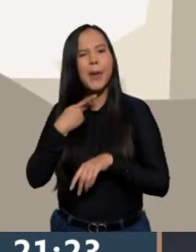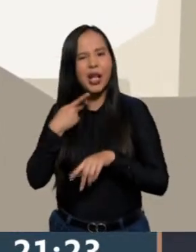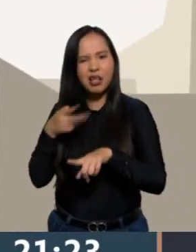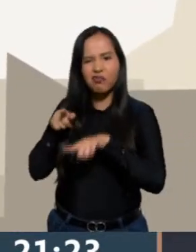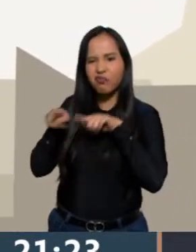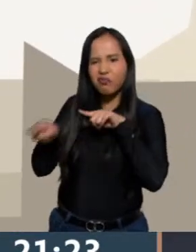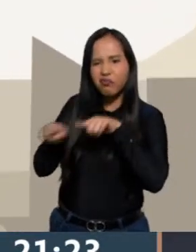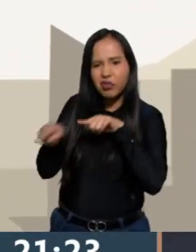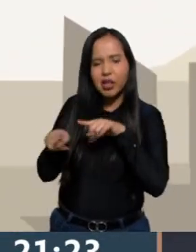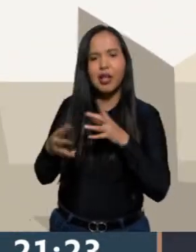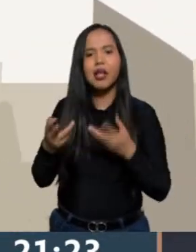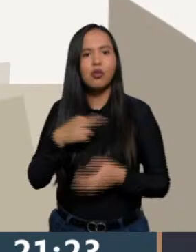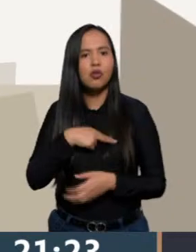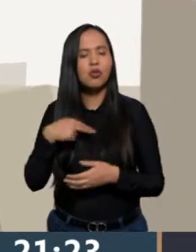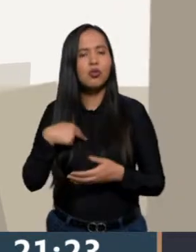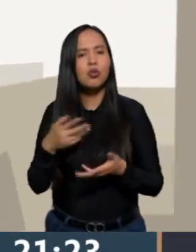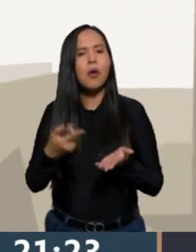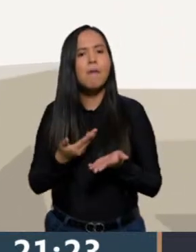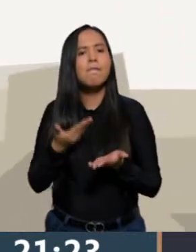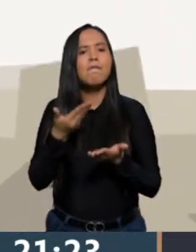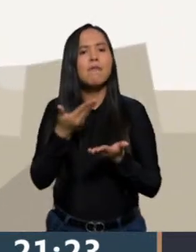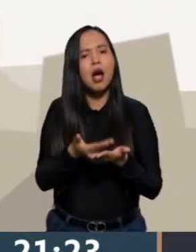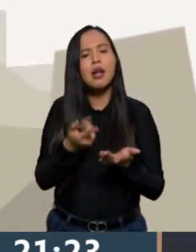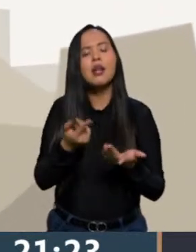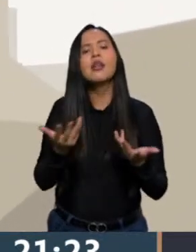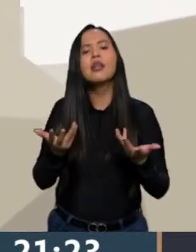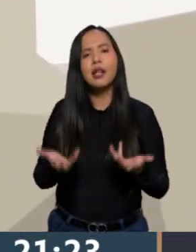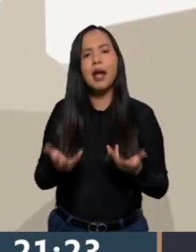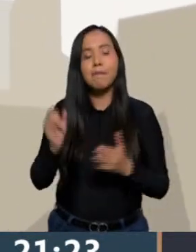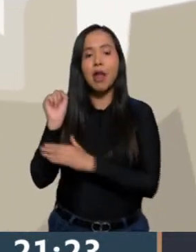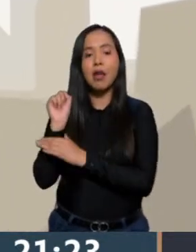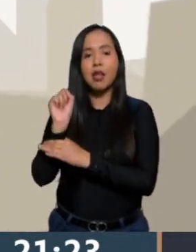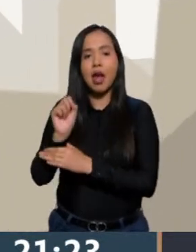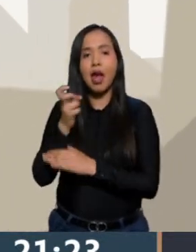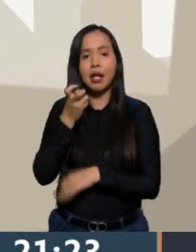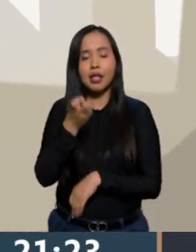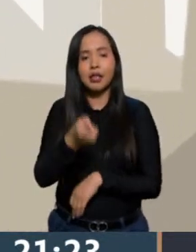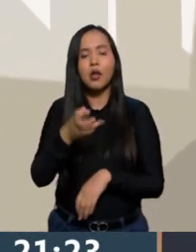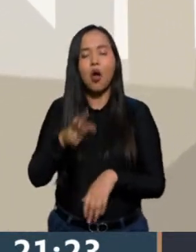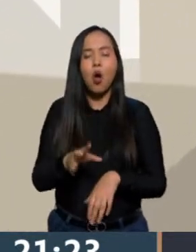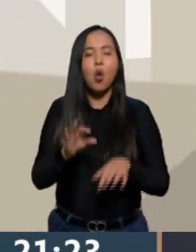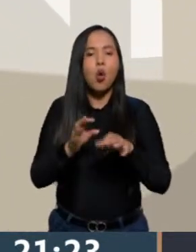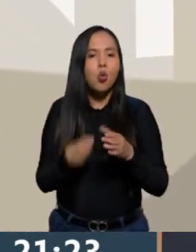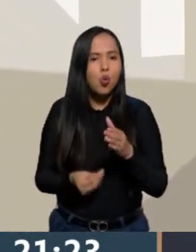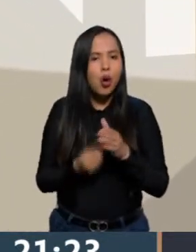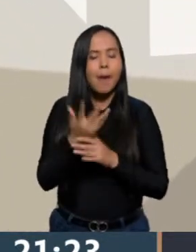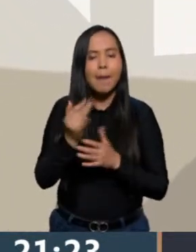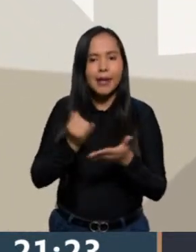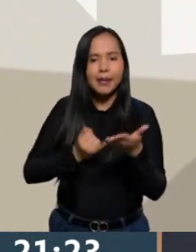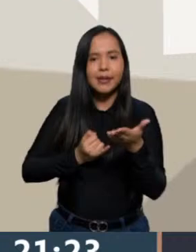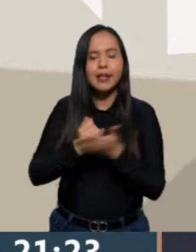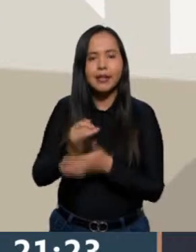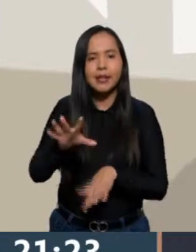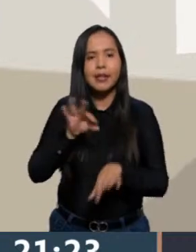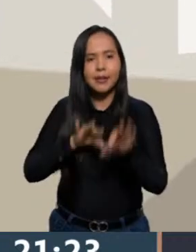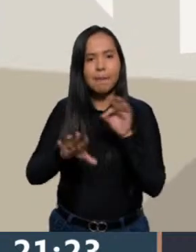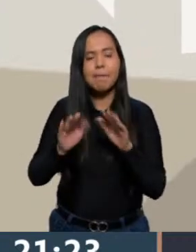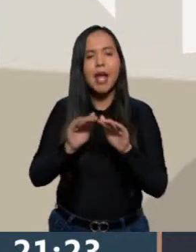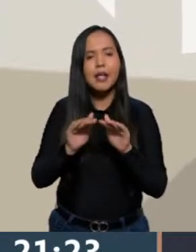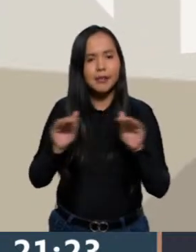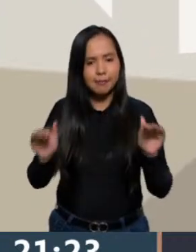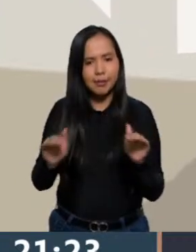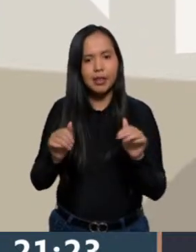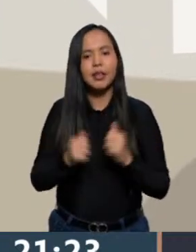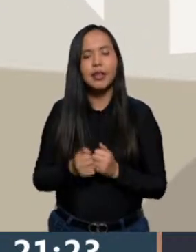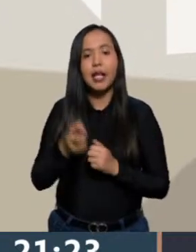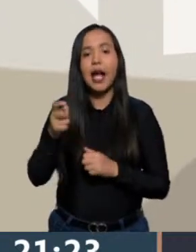Entonces, nosotros lo que estamos proponiendo en nuestro sindicato es una nueva forma de tomar decisiones que es horizontal y es democrática. En